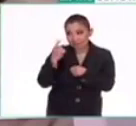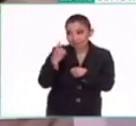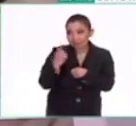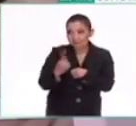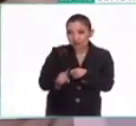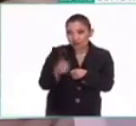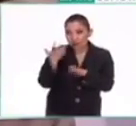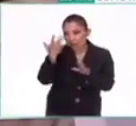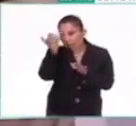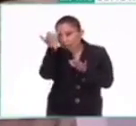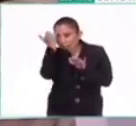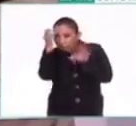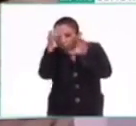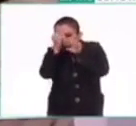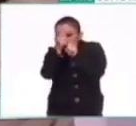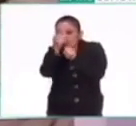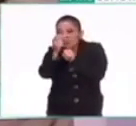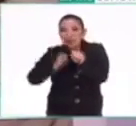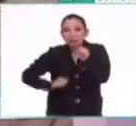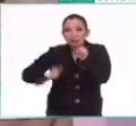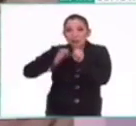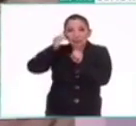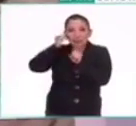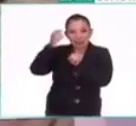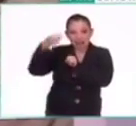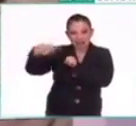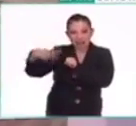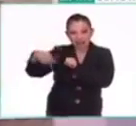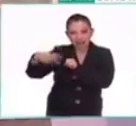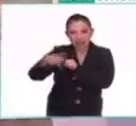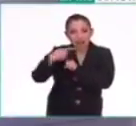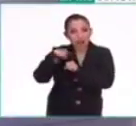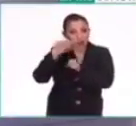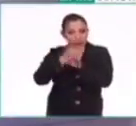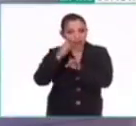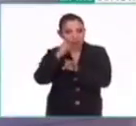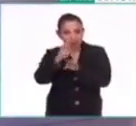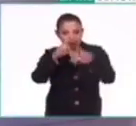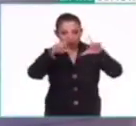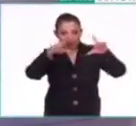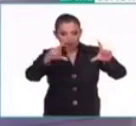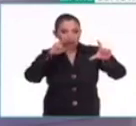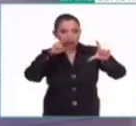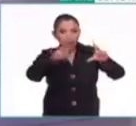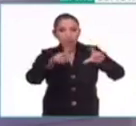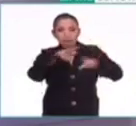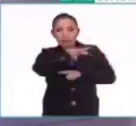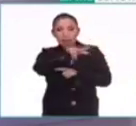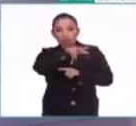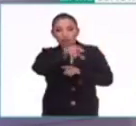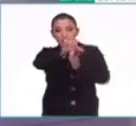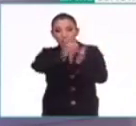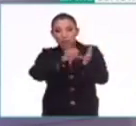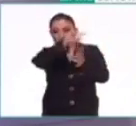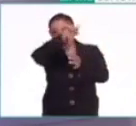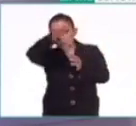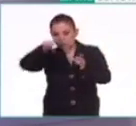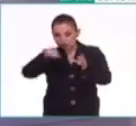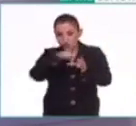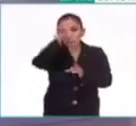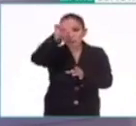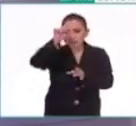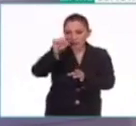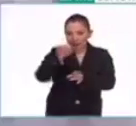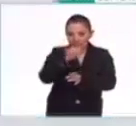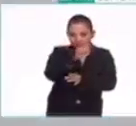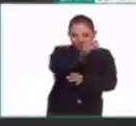conceptualizar esta forma prehispánica. Es justamente lo que estamos viendo ahora en pantalla. Son los dieciocho meses de veinte días, suman